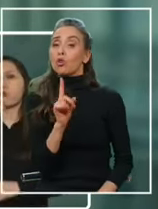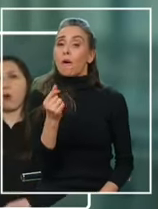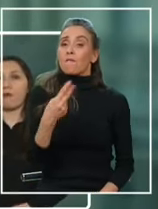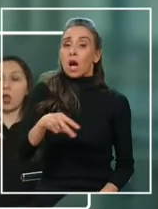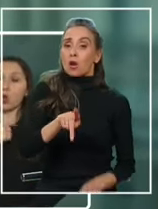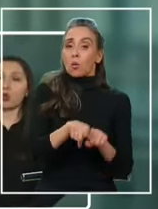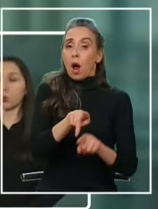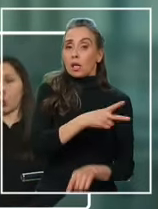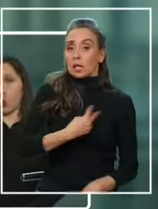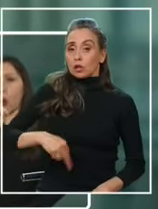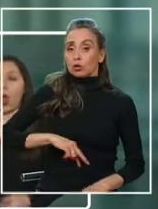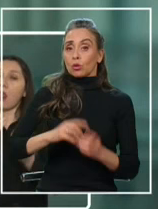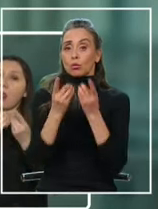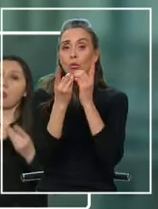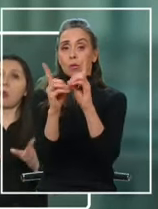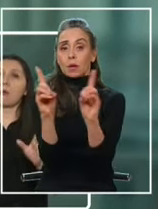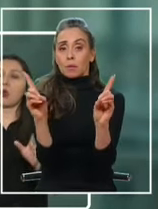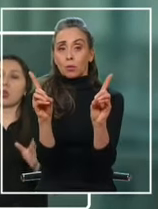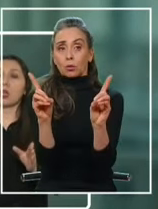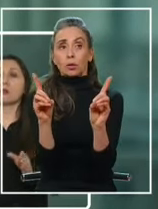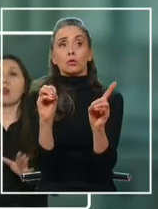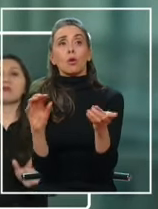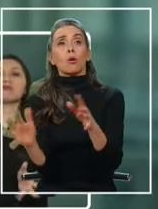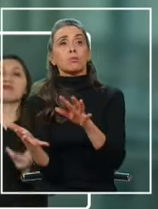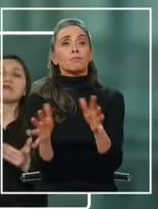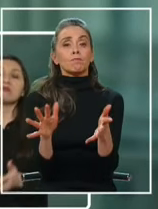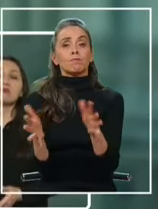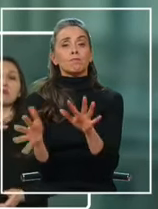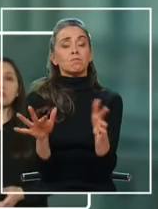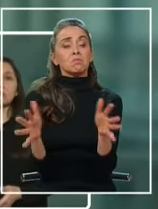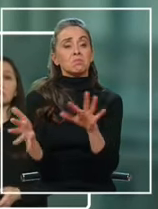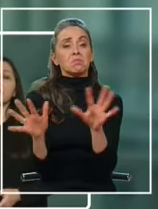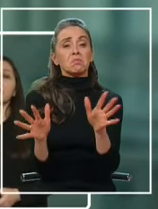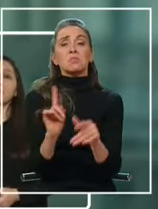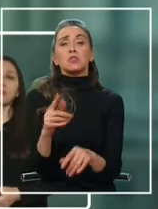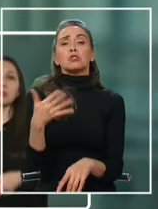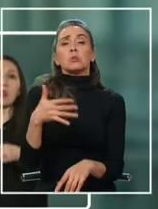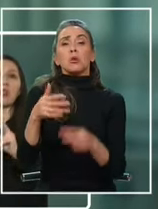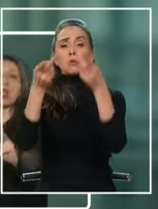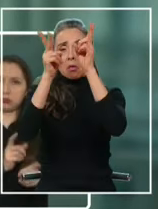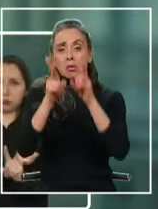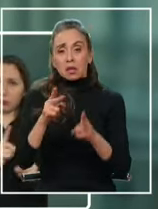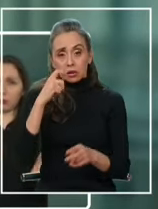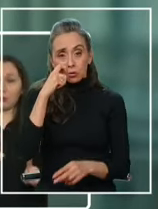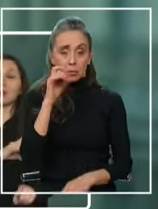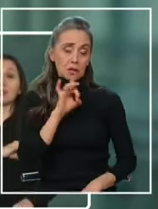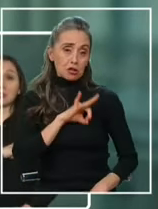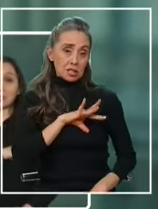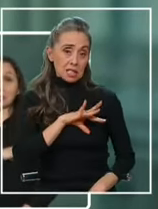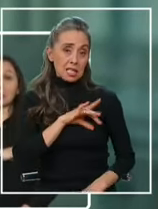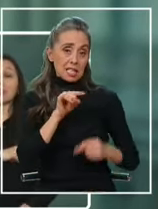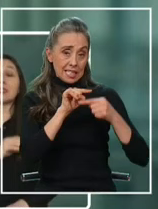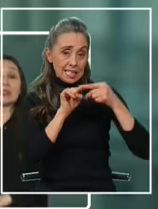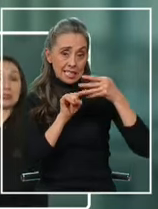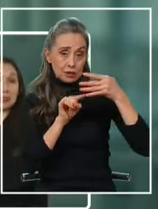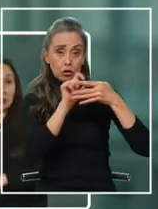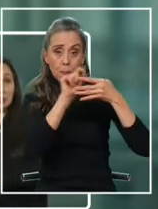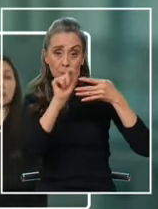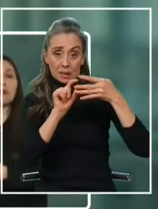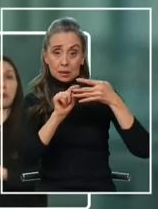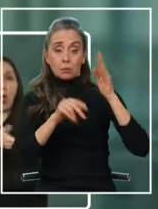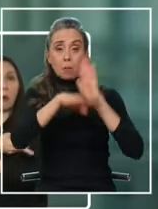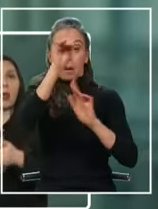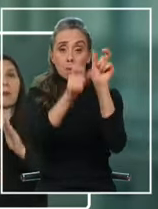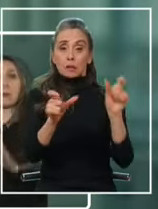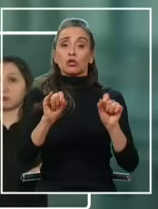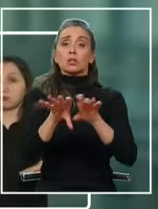como nosotros la democracia que relativizan la importancia de los derechos humanos en Chile esos principios son compartidos por la